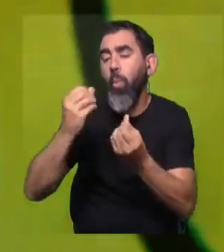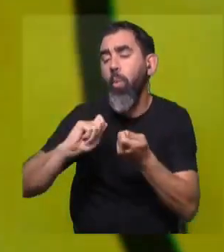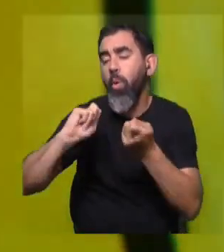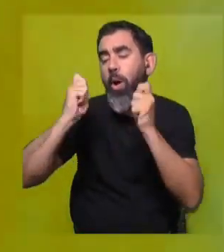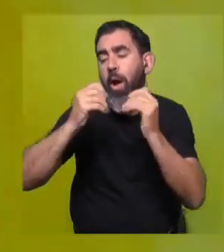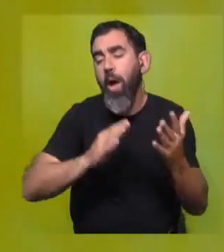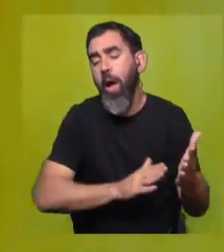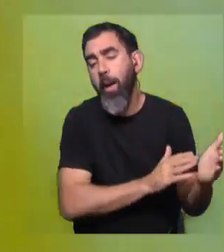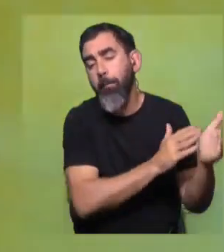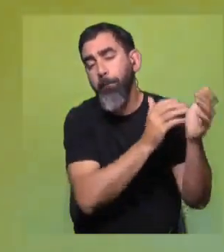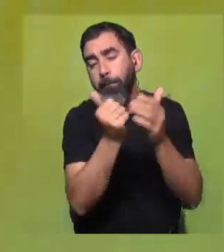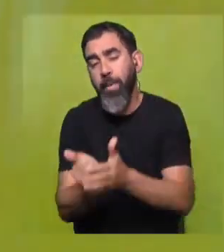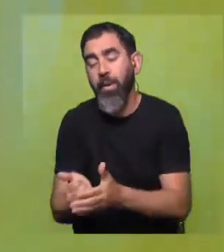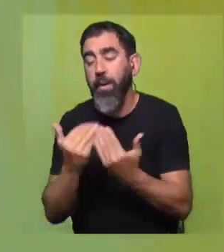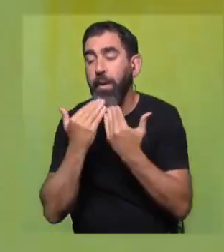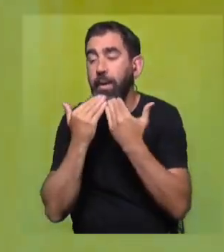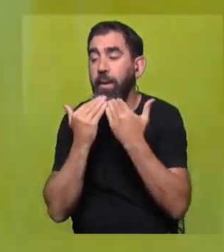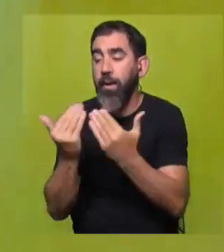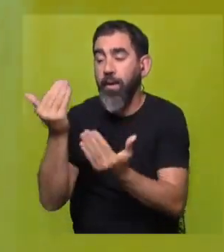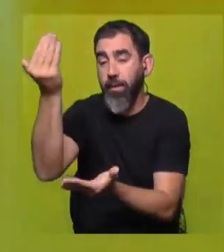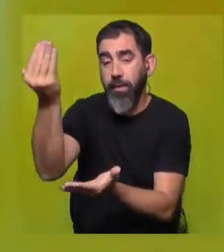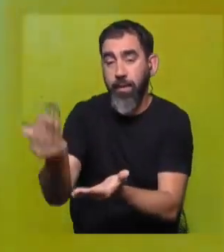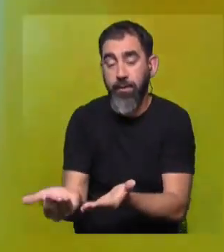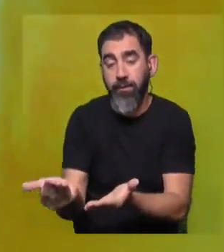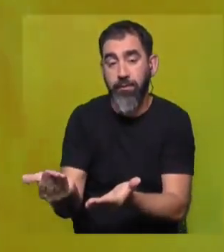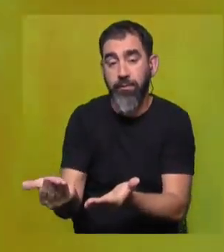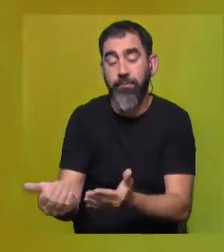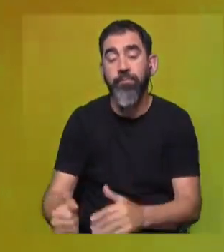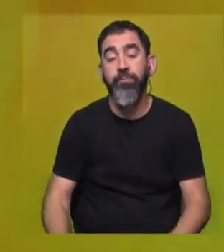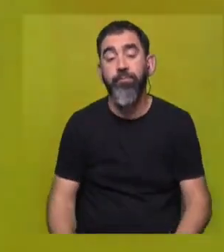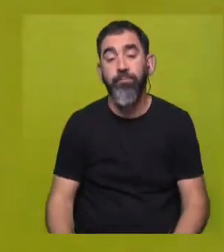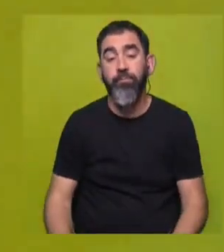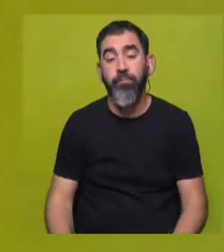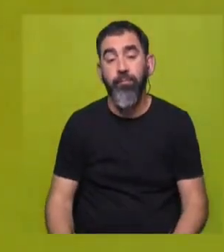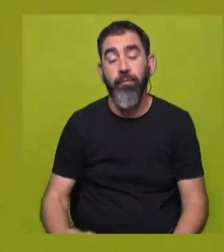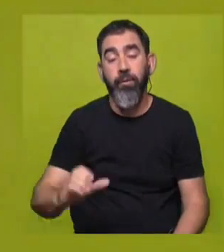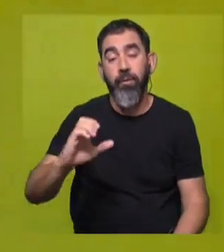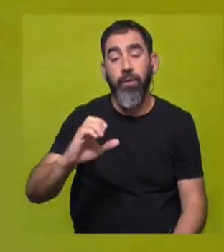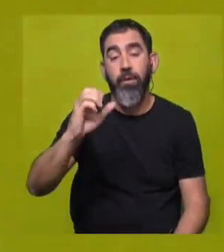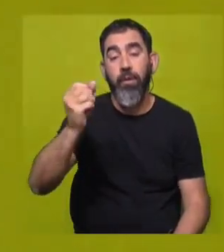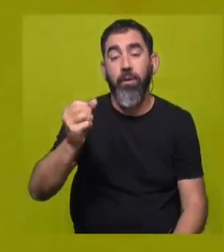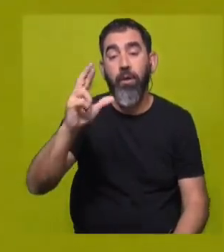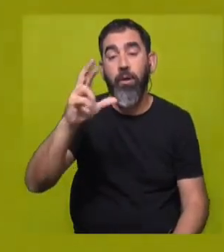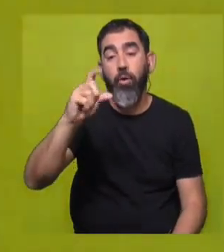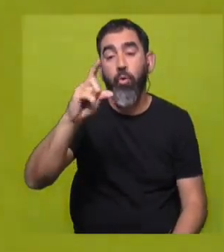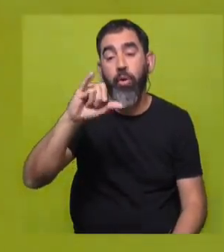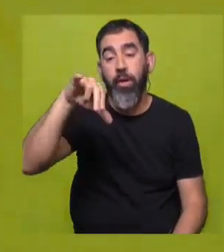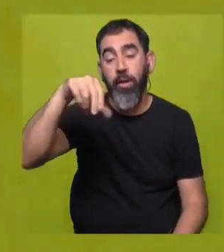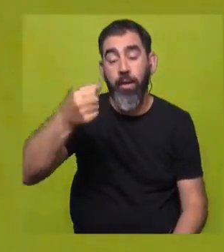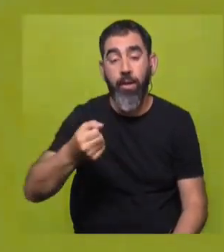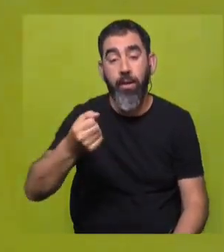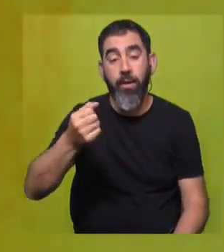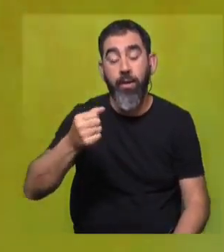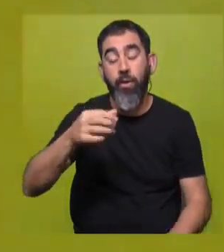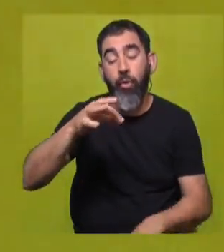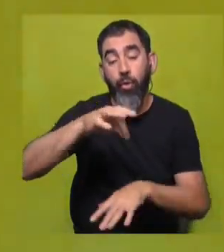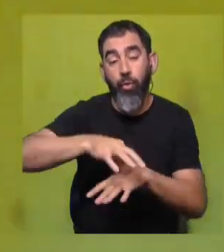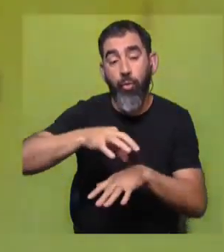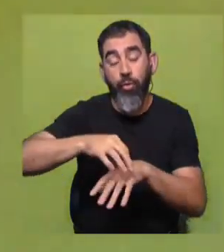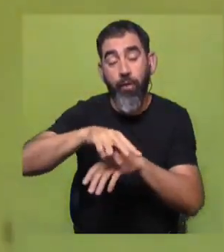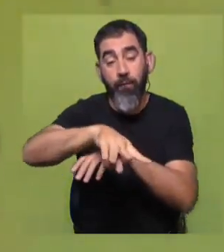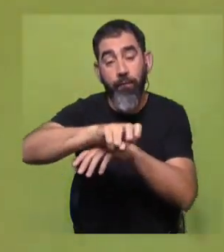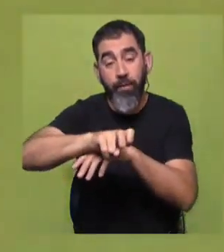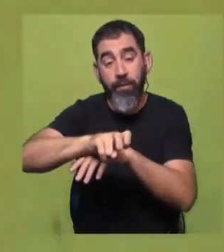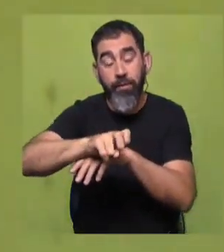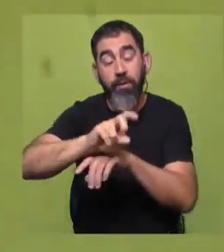esto en el tiempo? Le agradecemos muchísimo que nos acompañe en estudios a Carolina Rabin, doctora en física, investigadora de la unidad de física